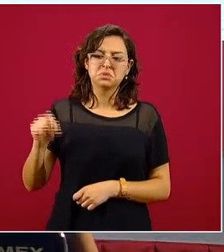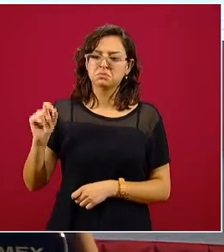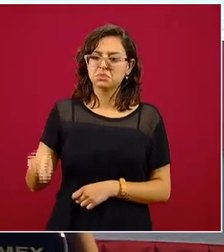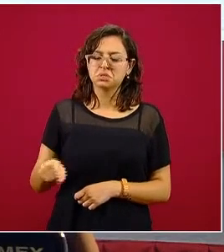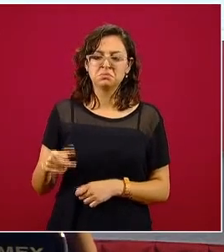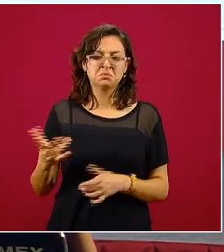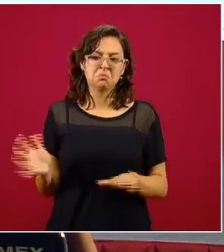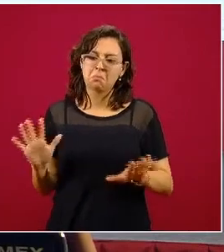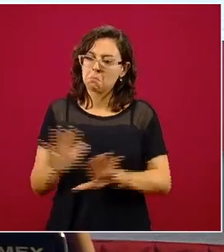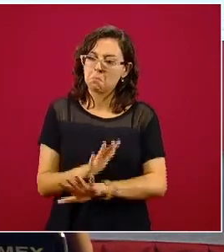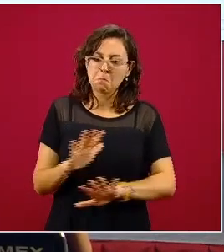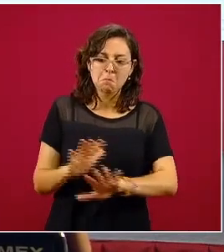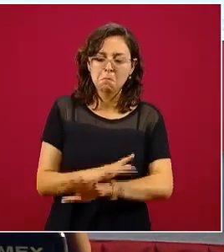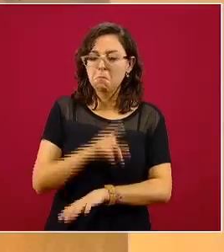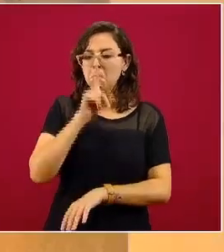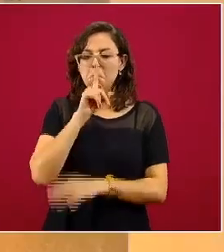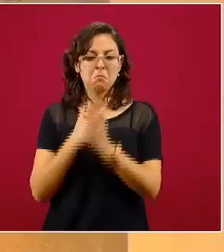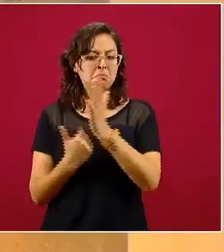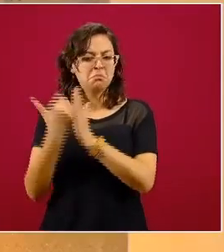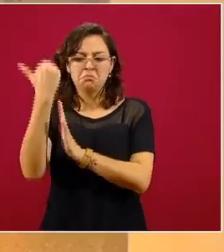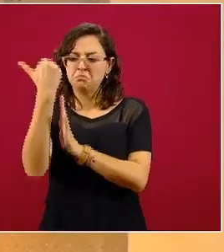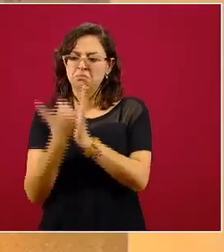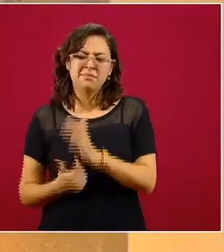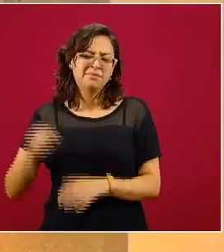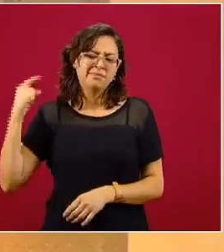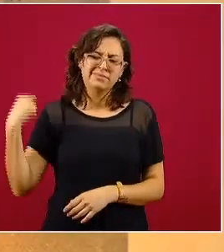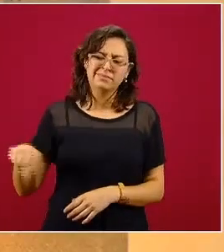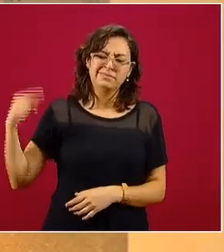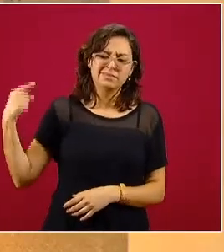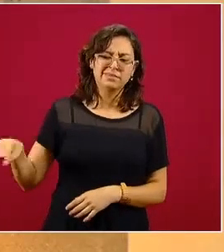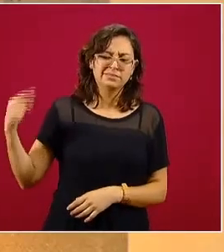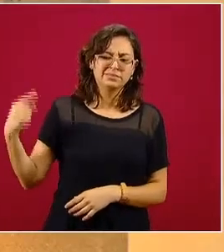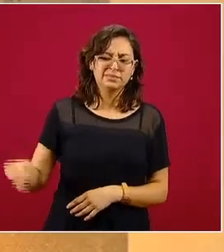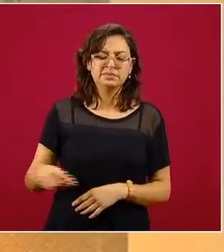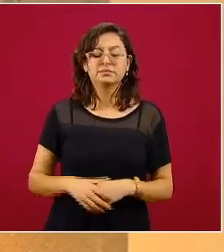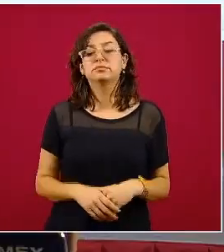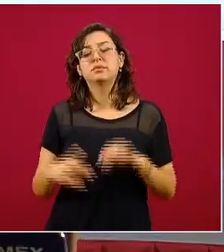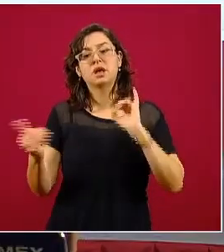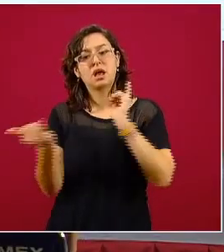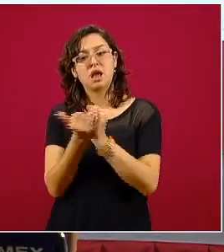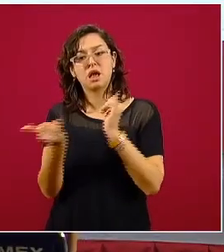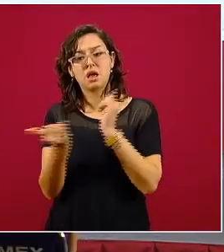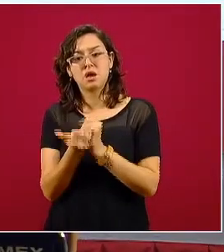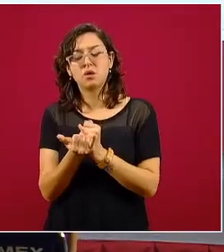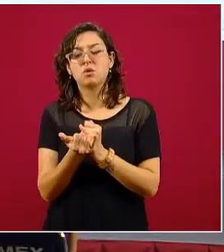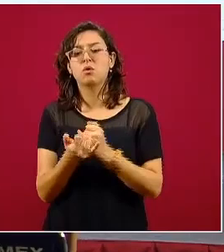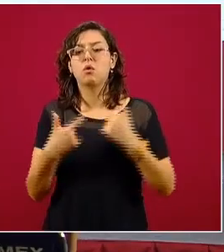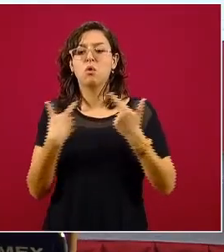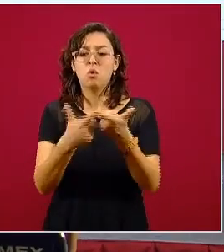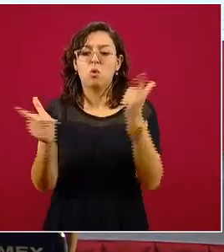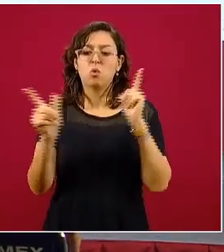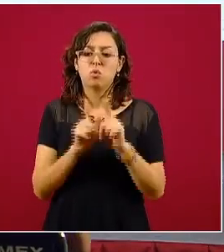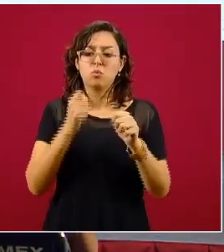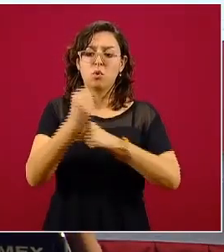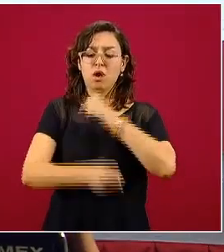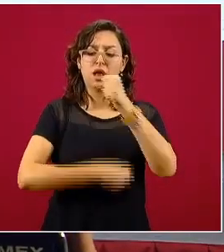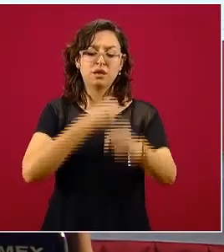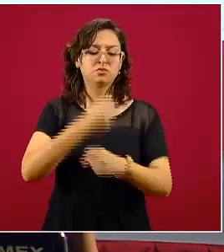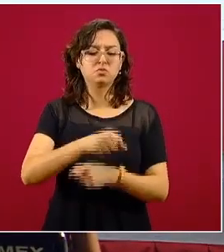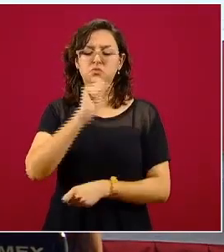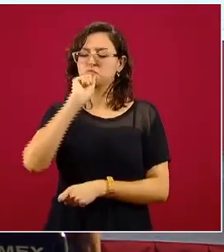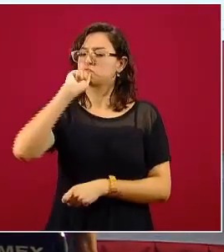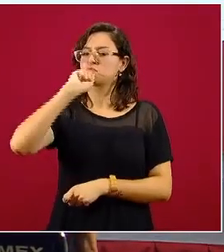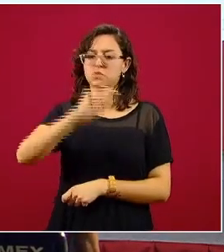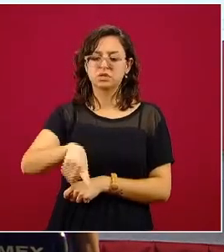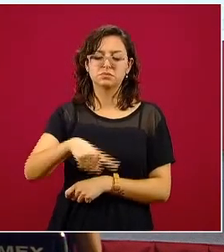variación hacia arriba o hacia abajo. Igual sucede con la distribución por grupos de edad. Prácticamente